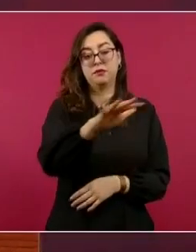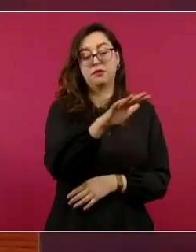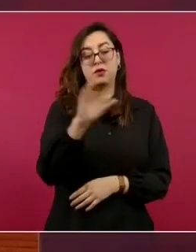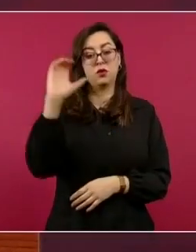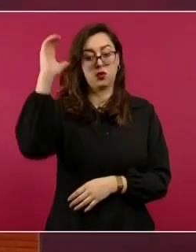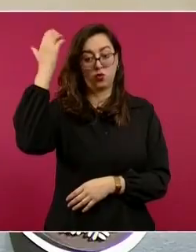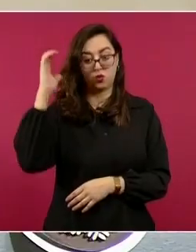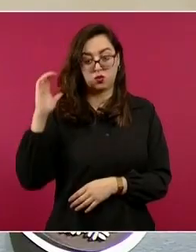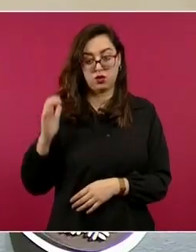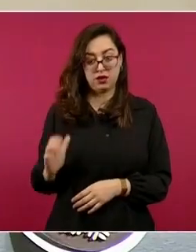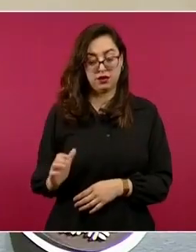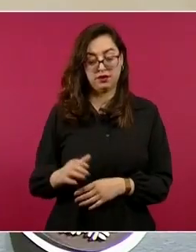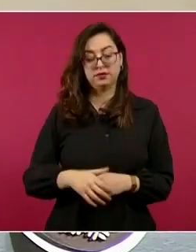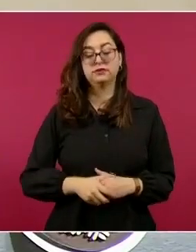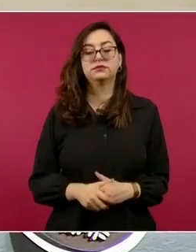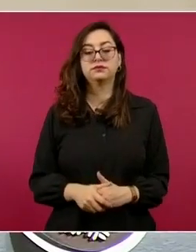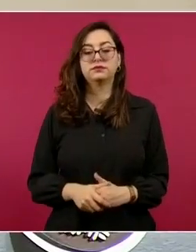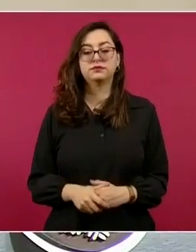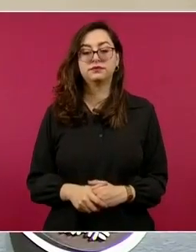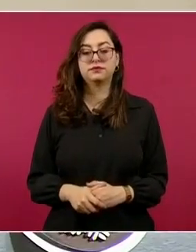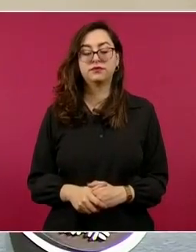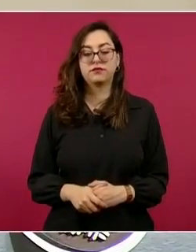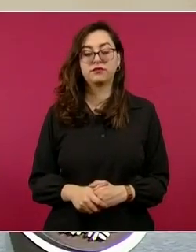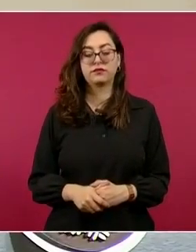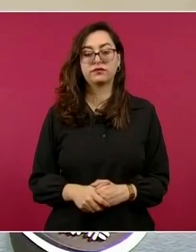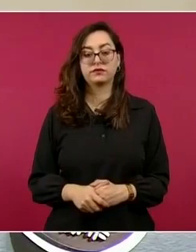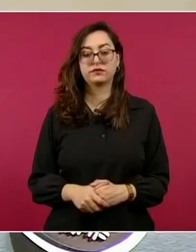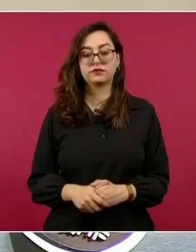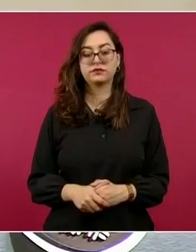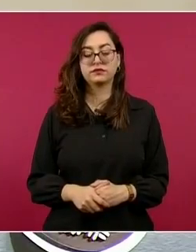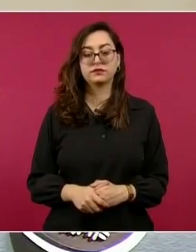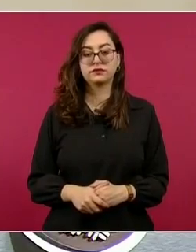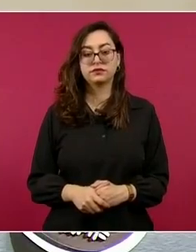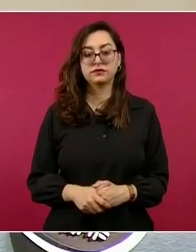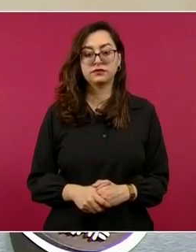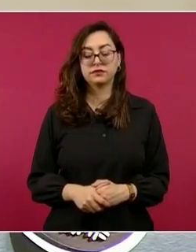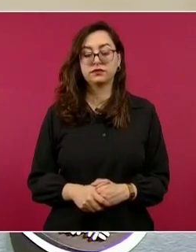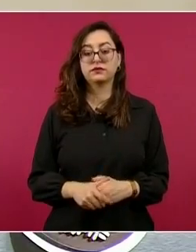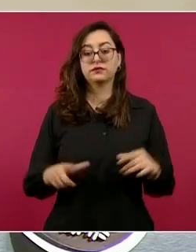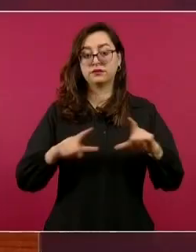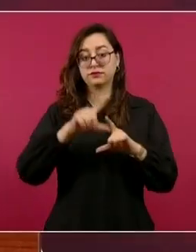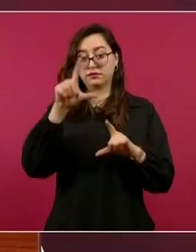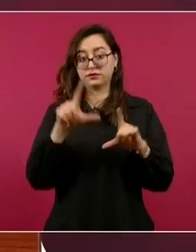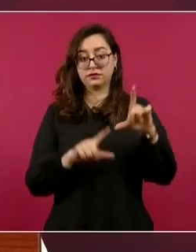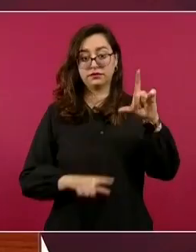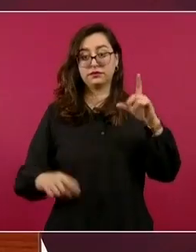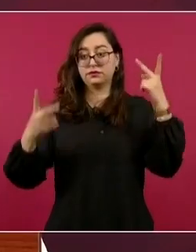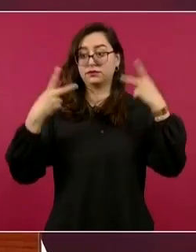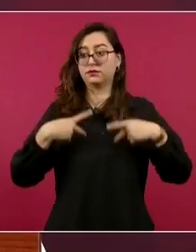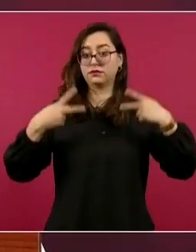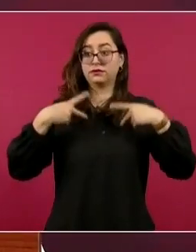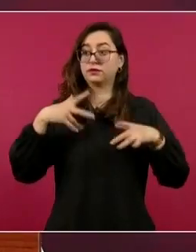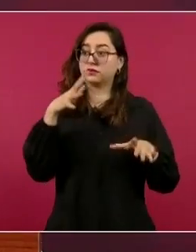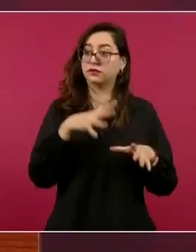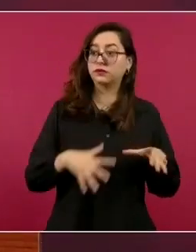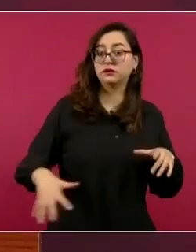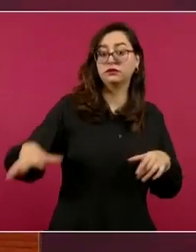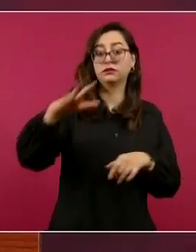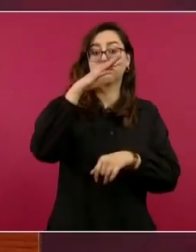Culiacán, Sinaloa. Reiterar al pueblo de México que no